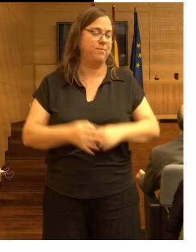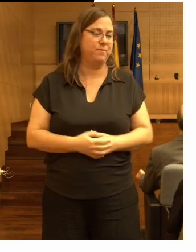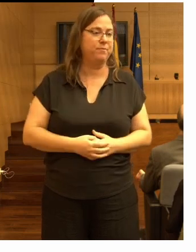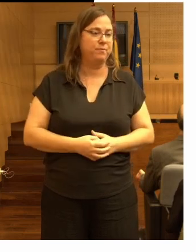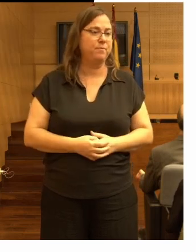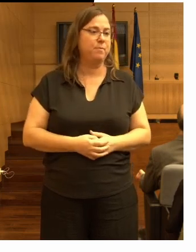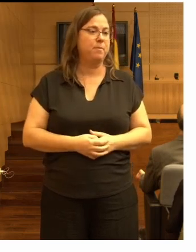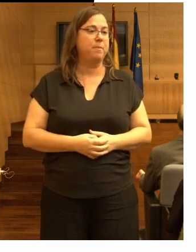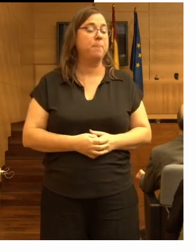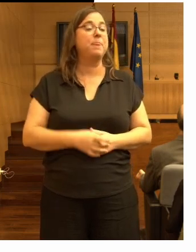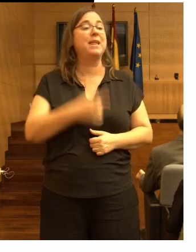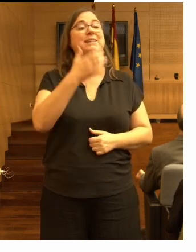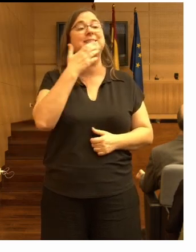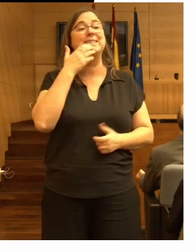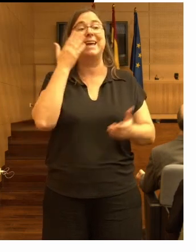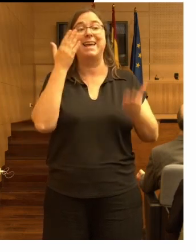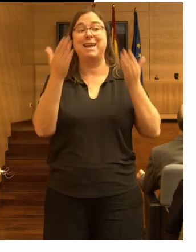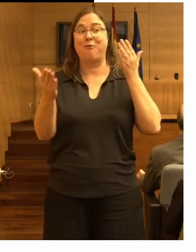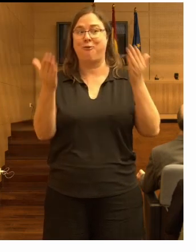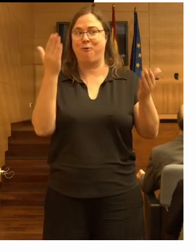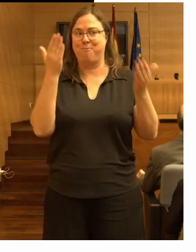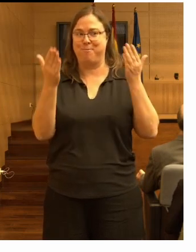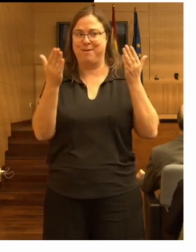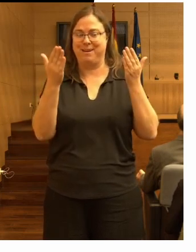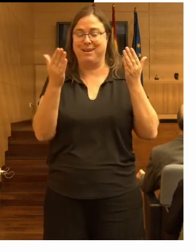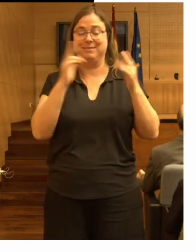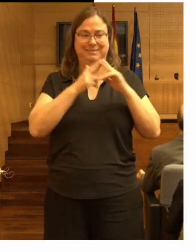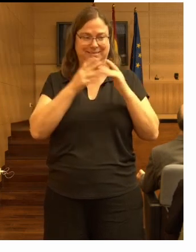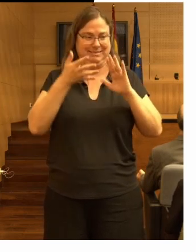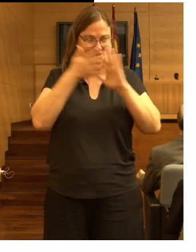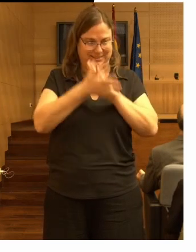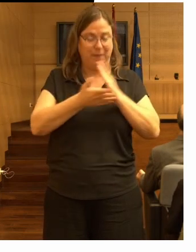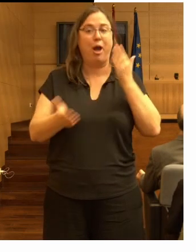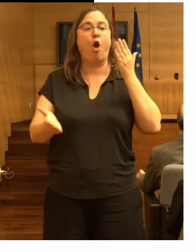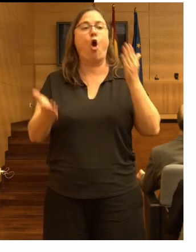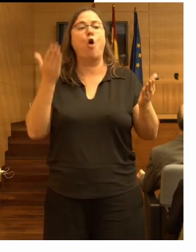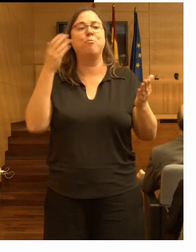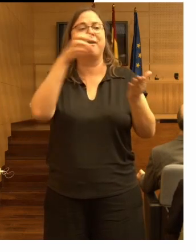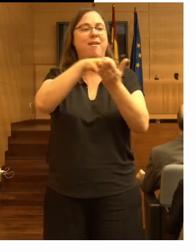que es comparación de residencias es literalmente lo que es